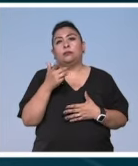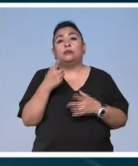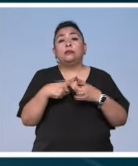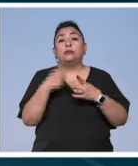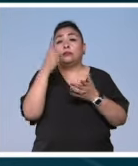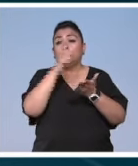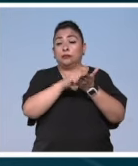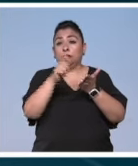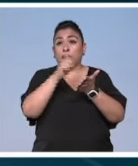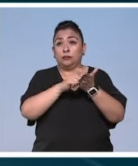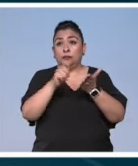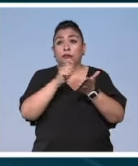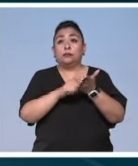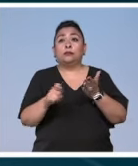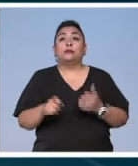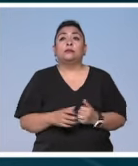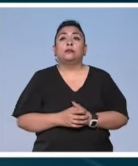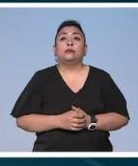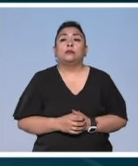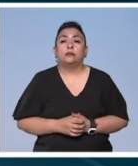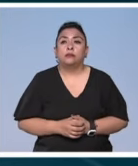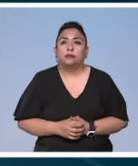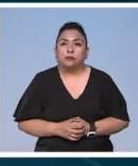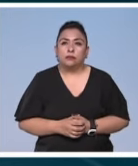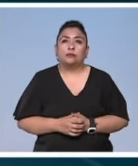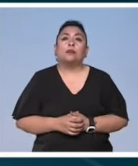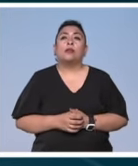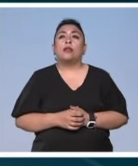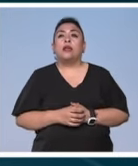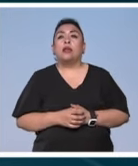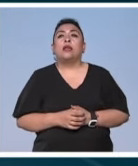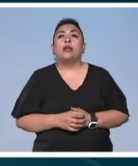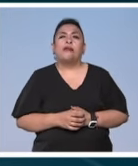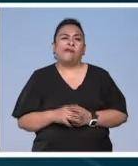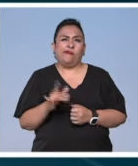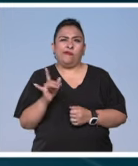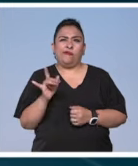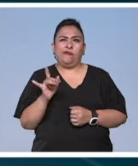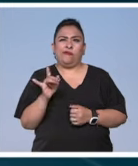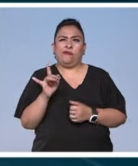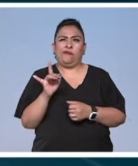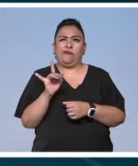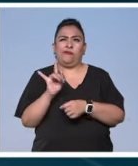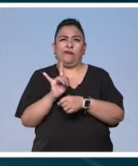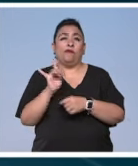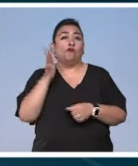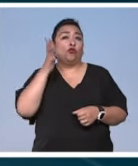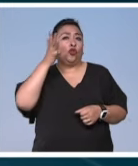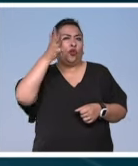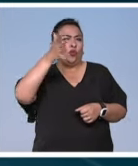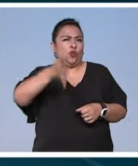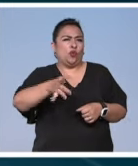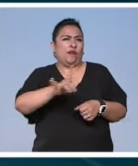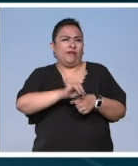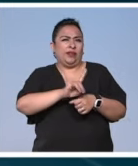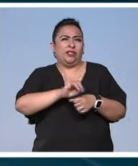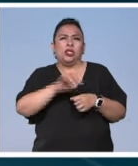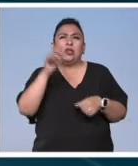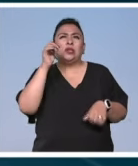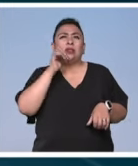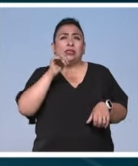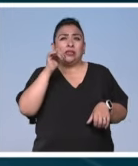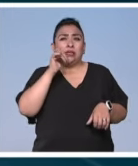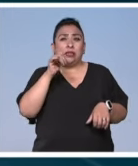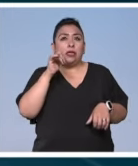escritura es que la ficción, la proyección a futuro, siempre termina